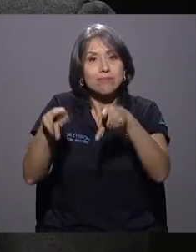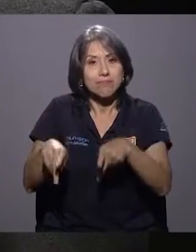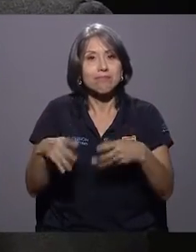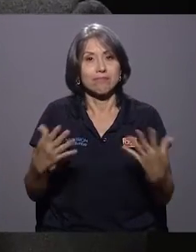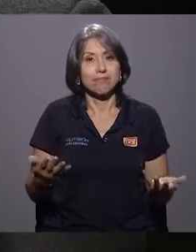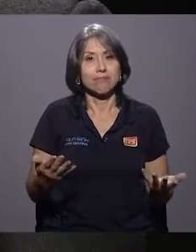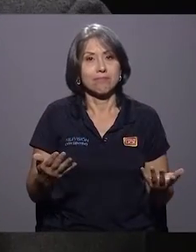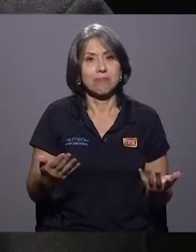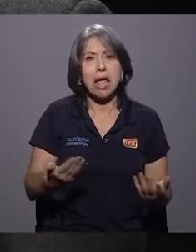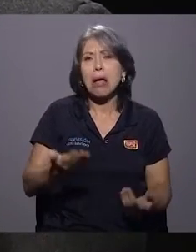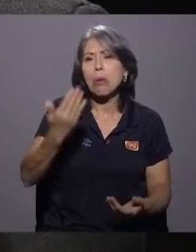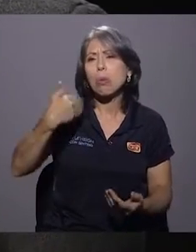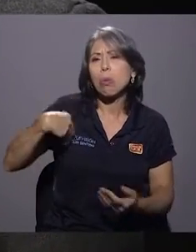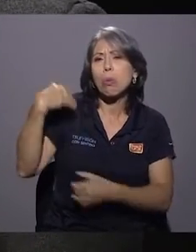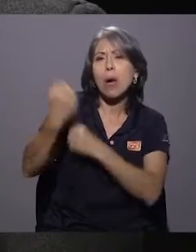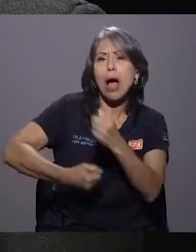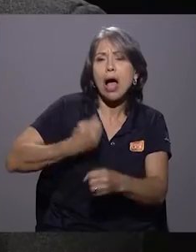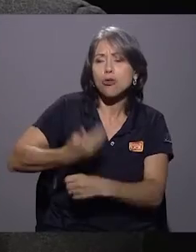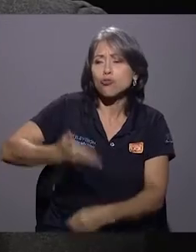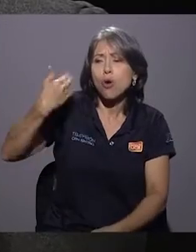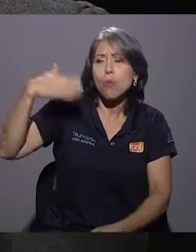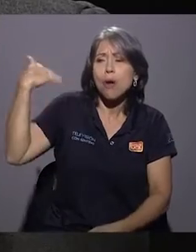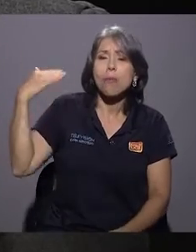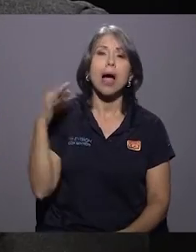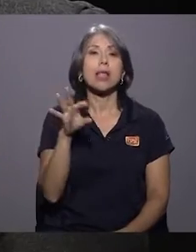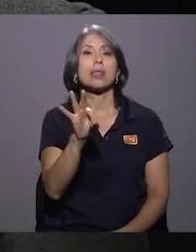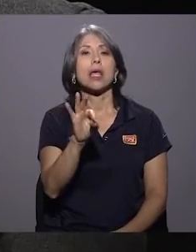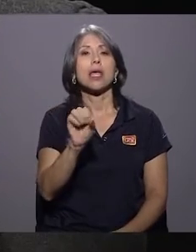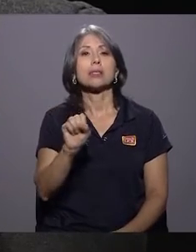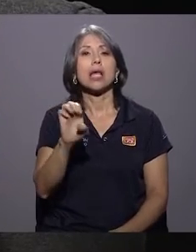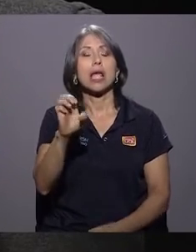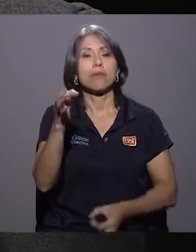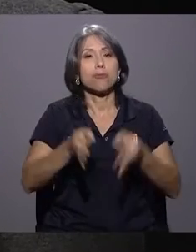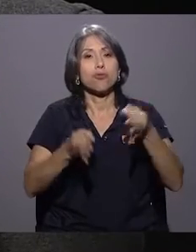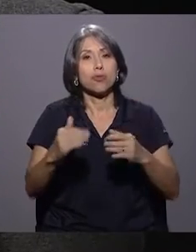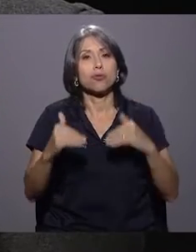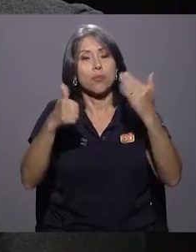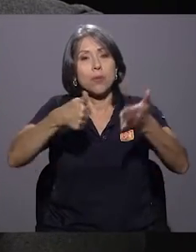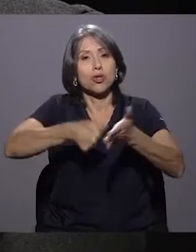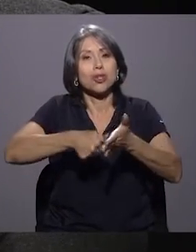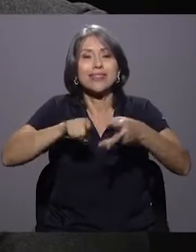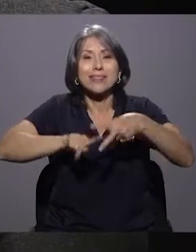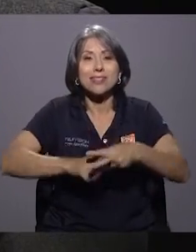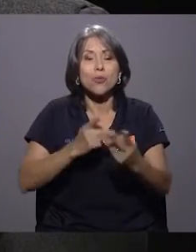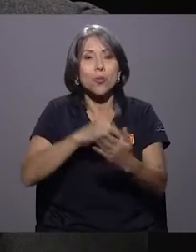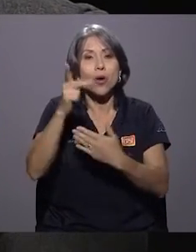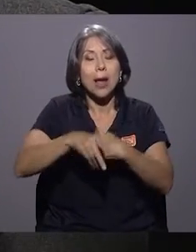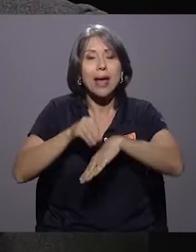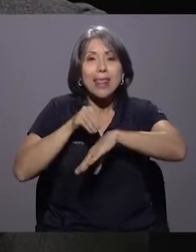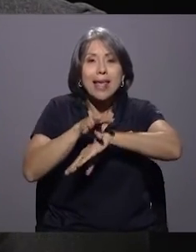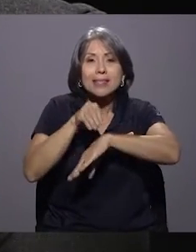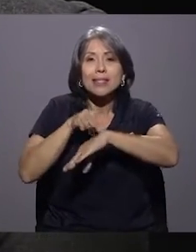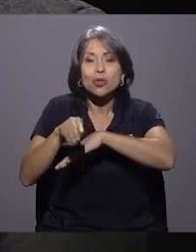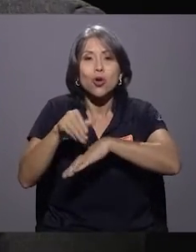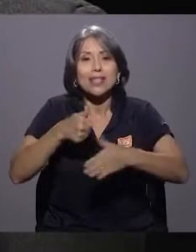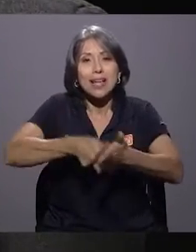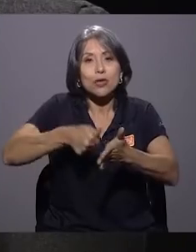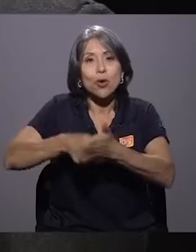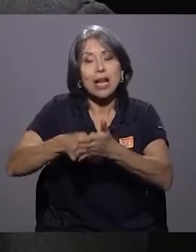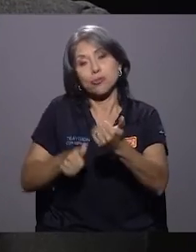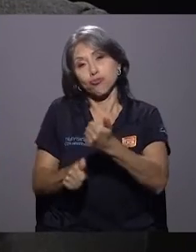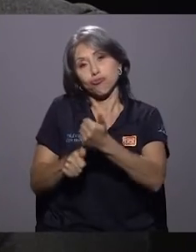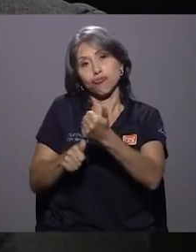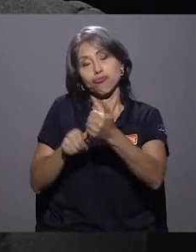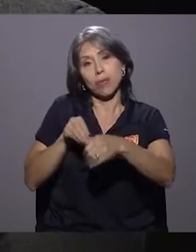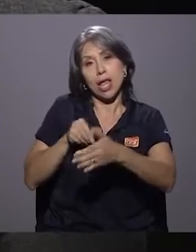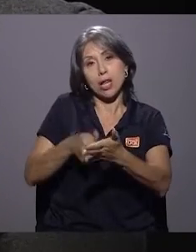Hace ya muchos años el Tribunal Supremo de Elecciones tuvo que iniciar el programa de asesores electorales o asistentes electorales